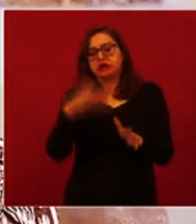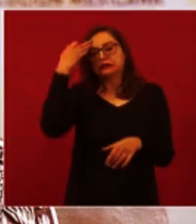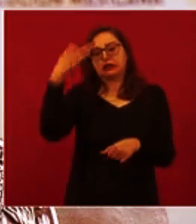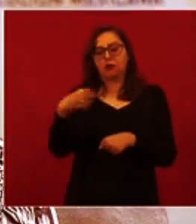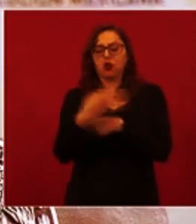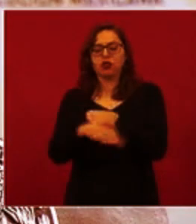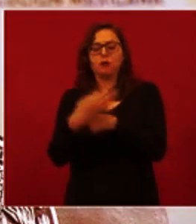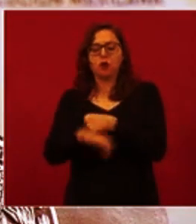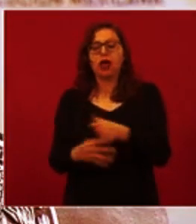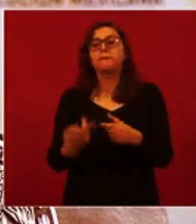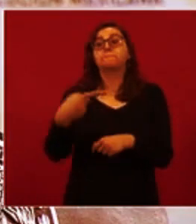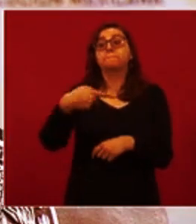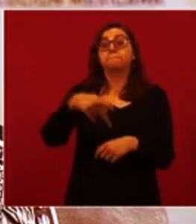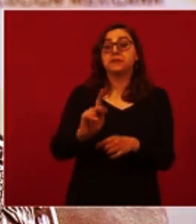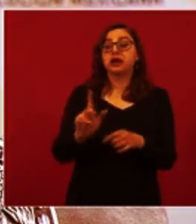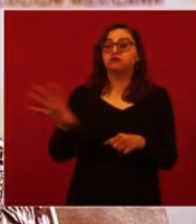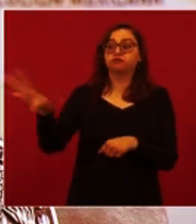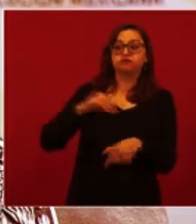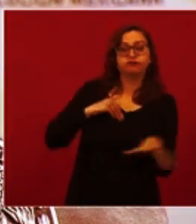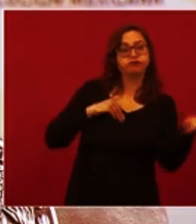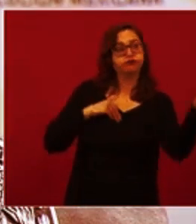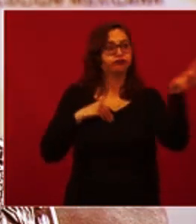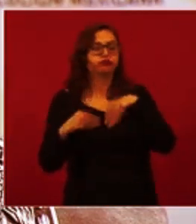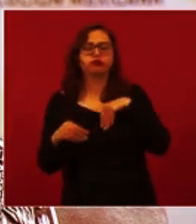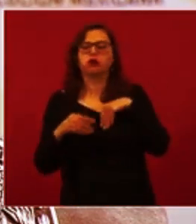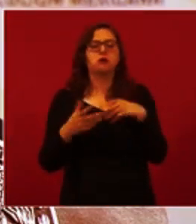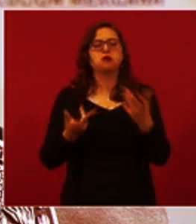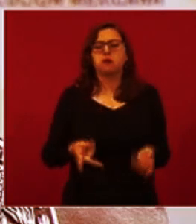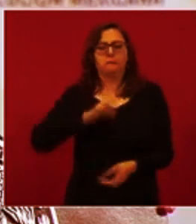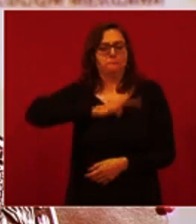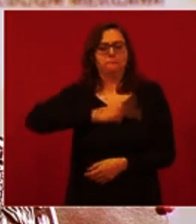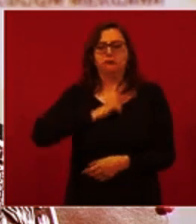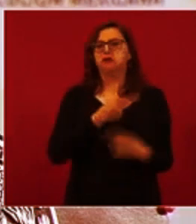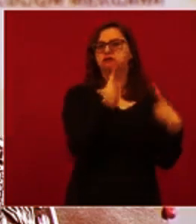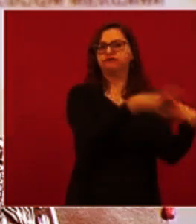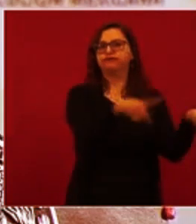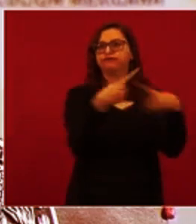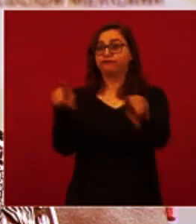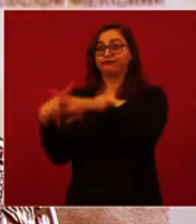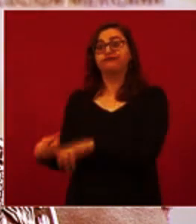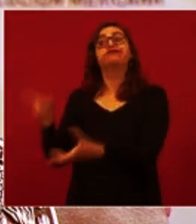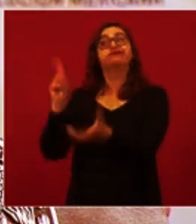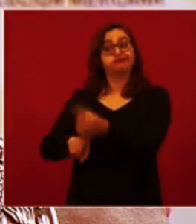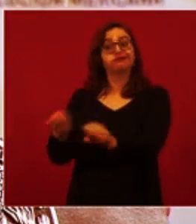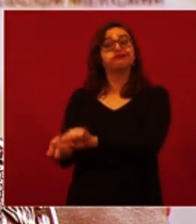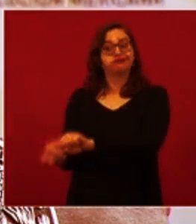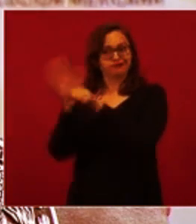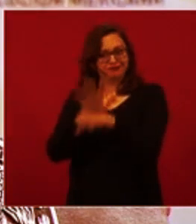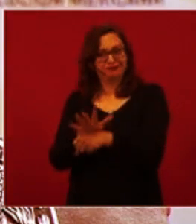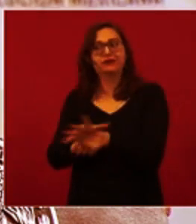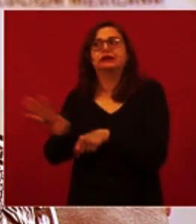de cualquier enfermedad infecciosa de origen viral, causada por virus. Eso incluye al COVID. Por favor, mujeres